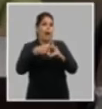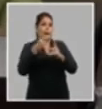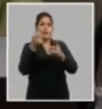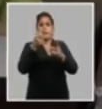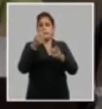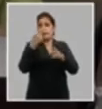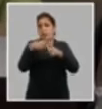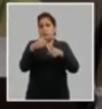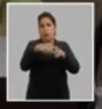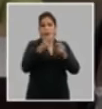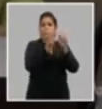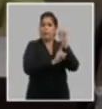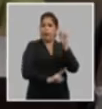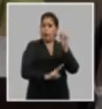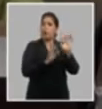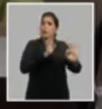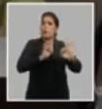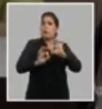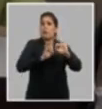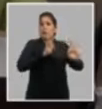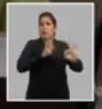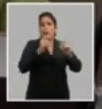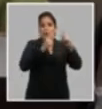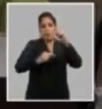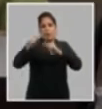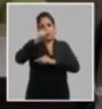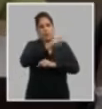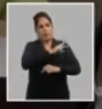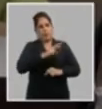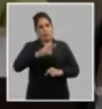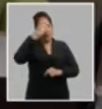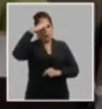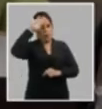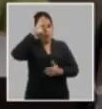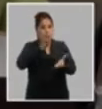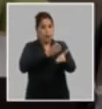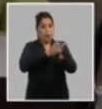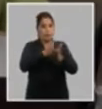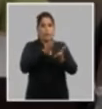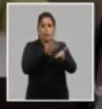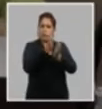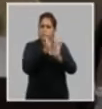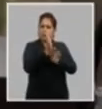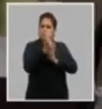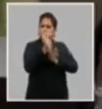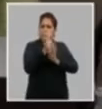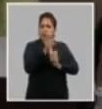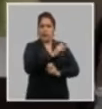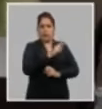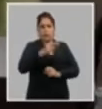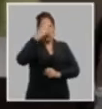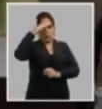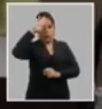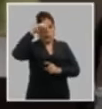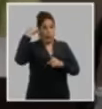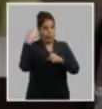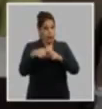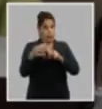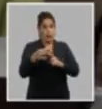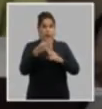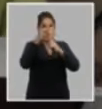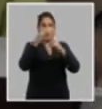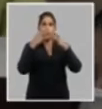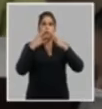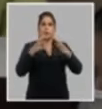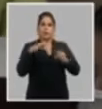de valores y en preservar los principios de la revolución y continuar en la marcha de la revolución hay un elemento esencial